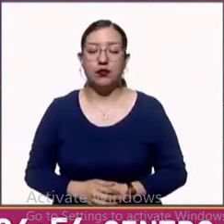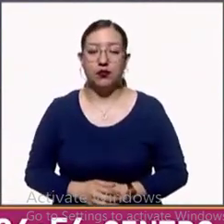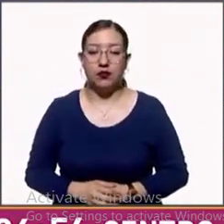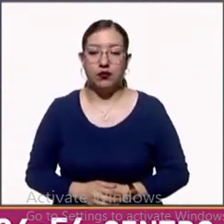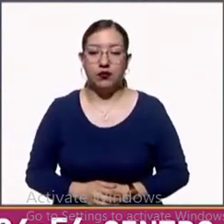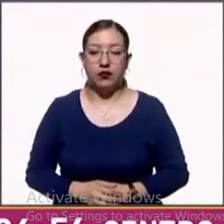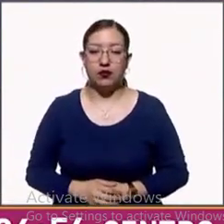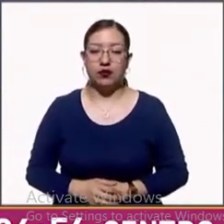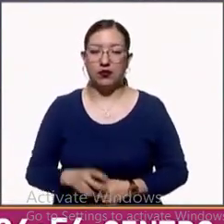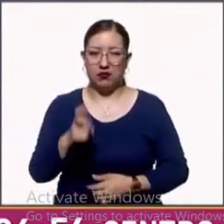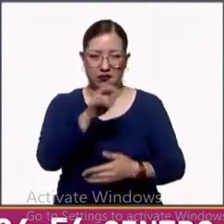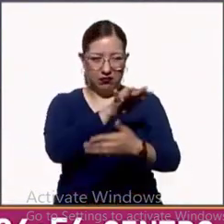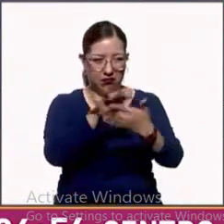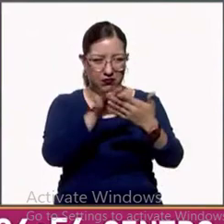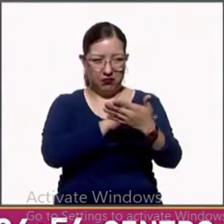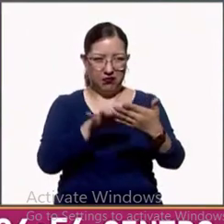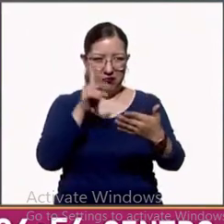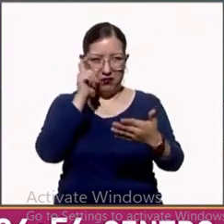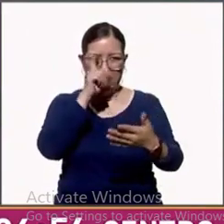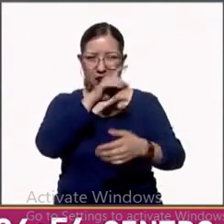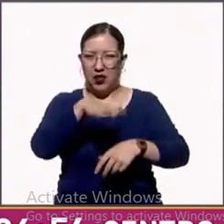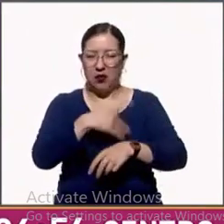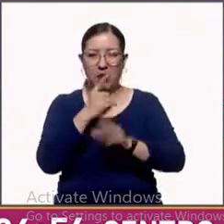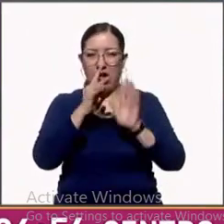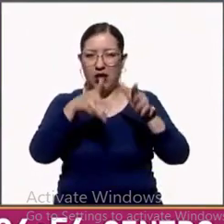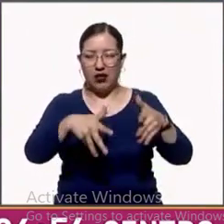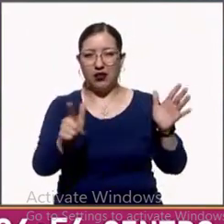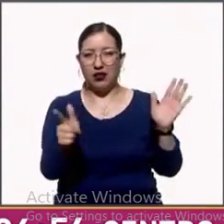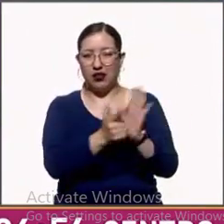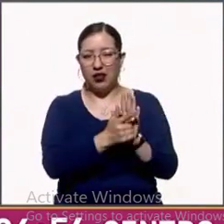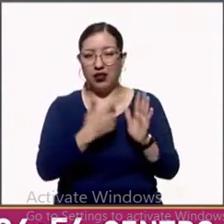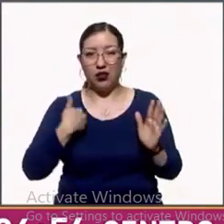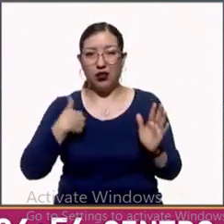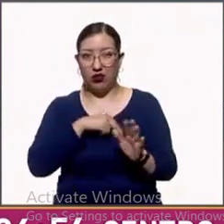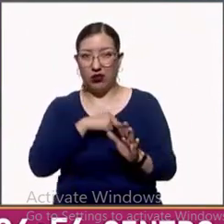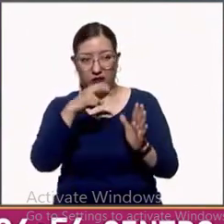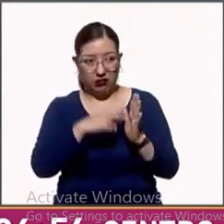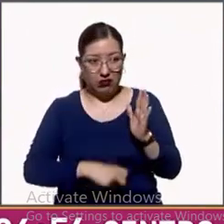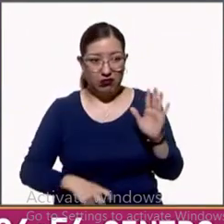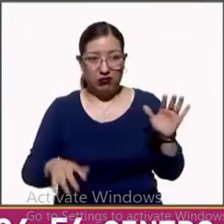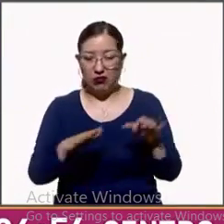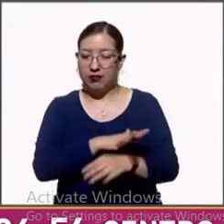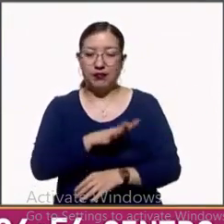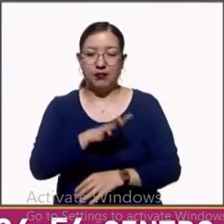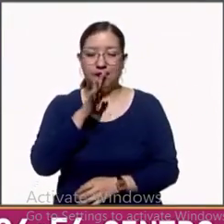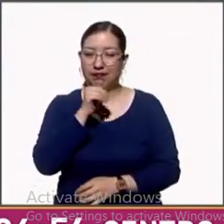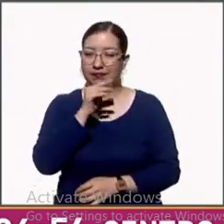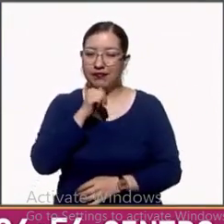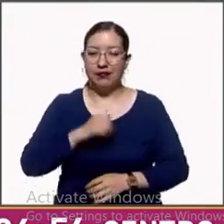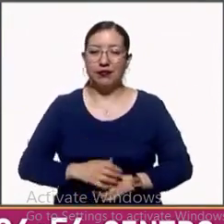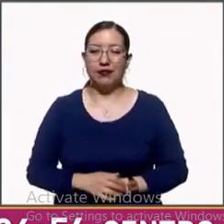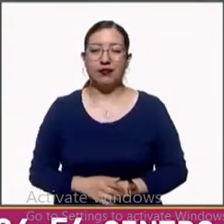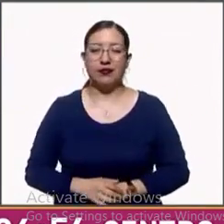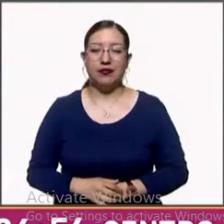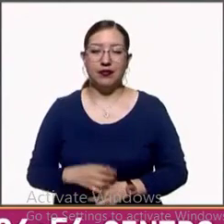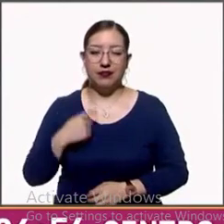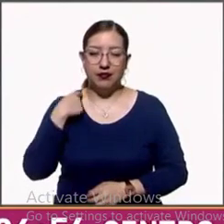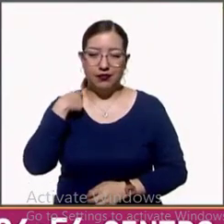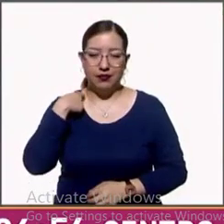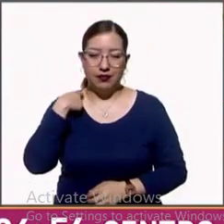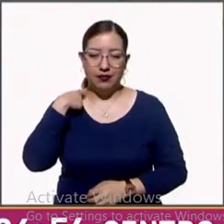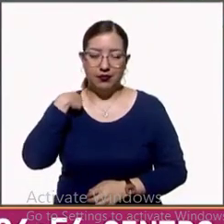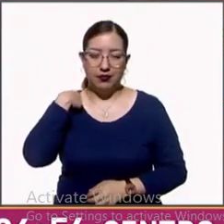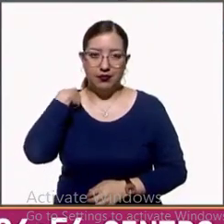básicamente porque así viene la iniciativa de ley y por más que la queramos ajustar, es difícil.